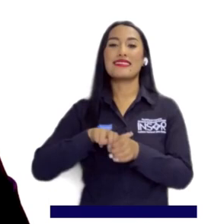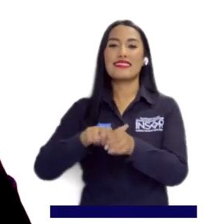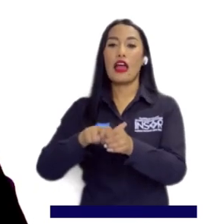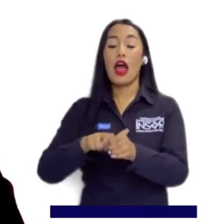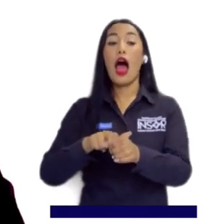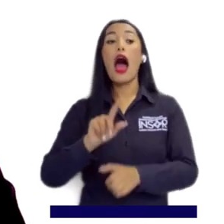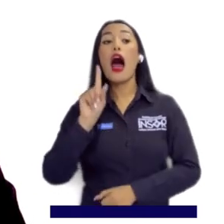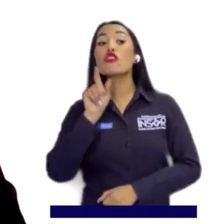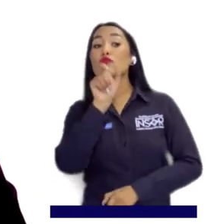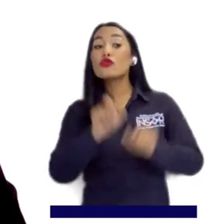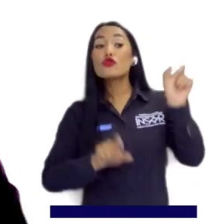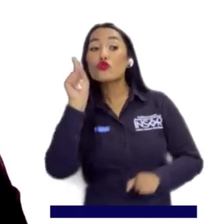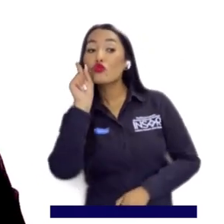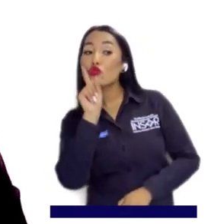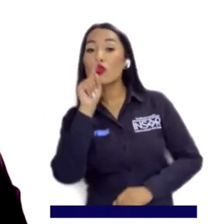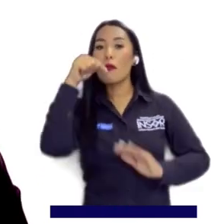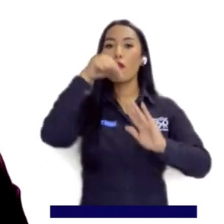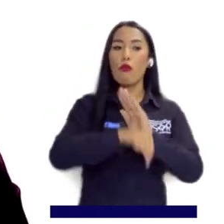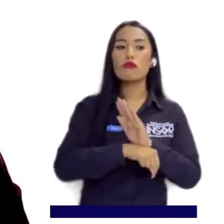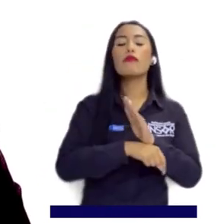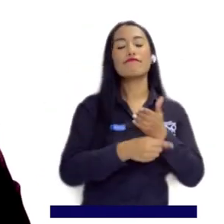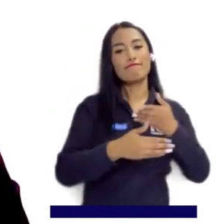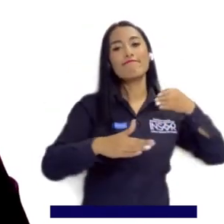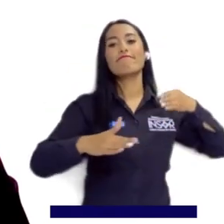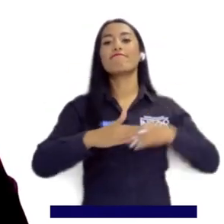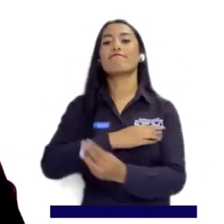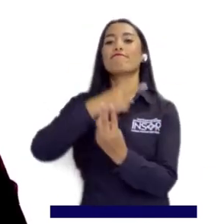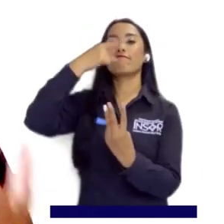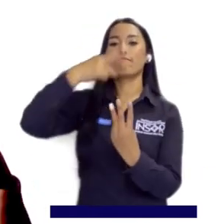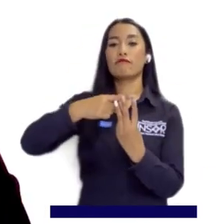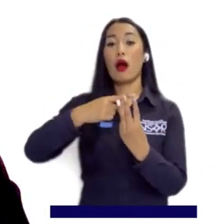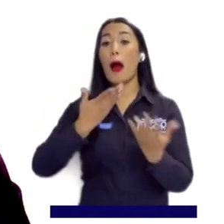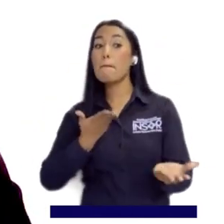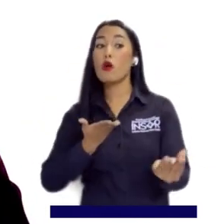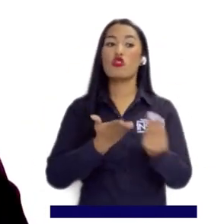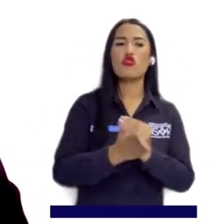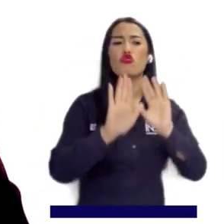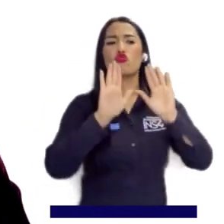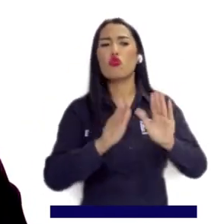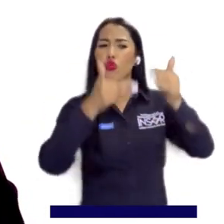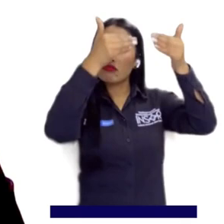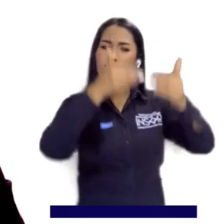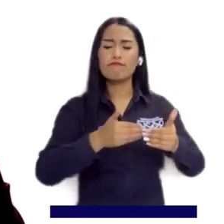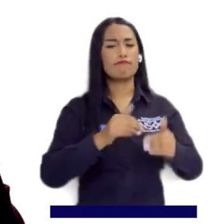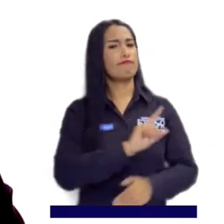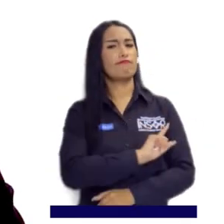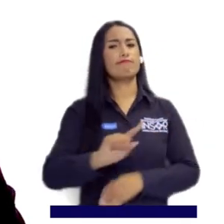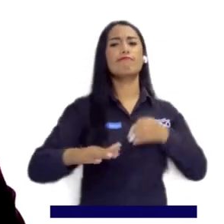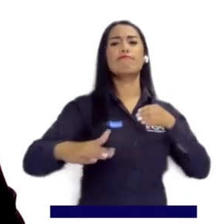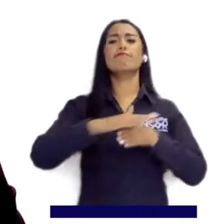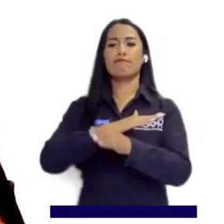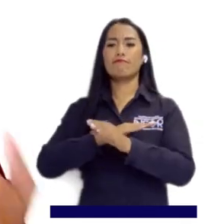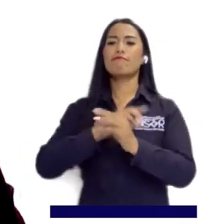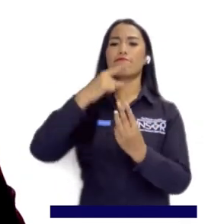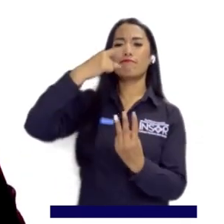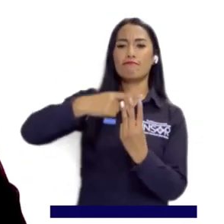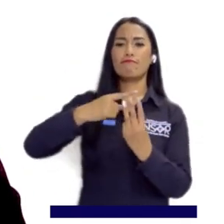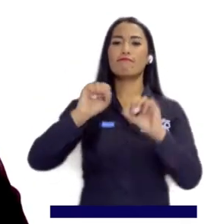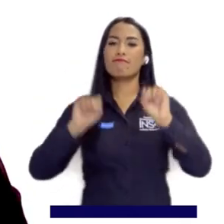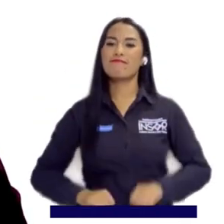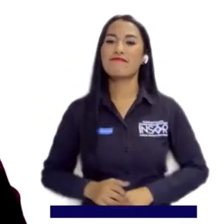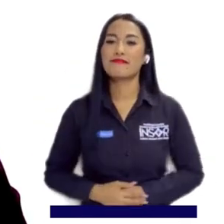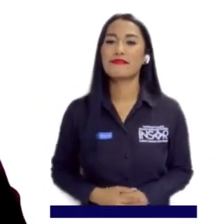reciente, con el Ministerio de Transporte, que permite a las personas sordas y profundas acceder a la licencia de conducción sin ninguna restricción o